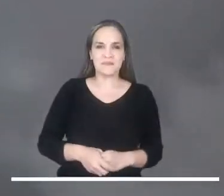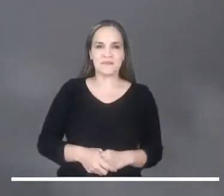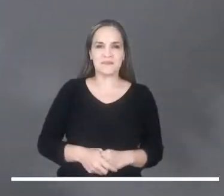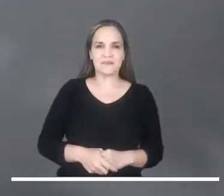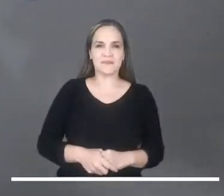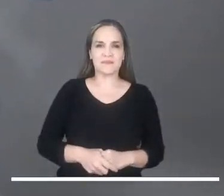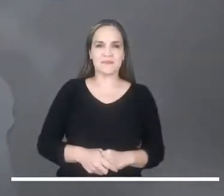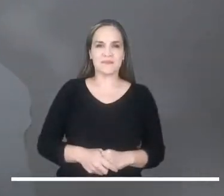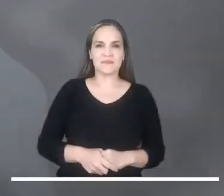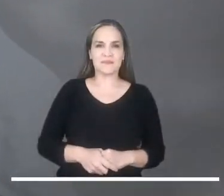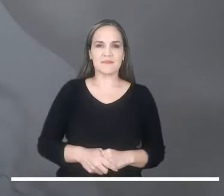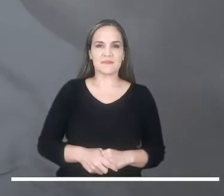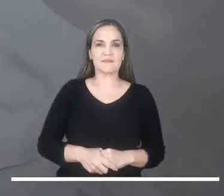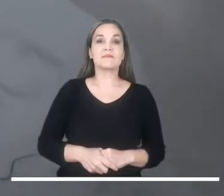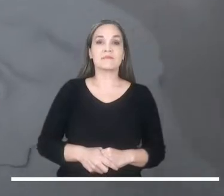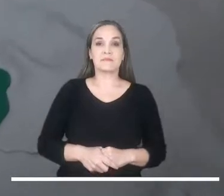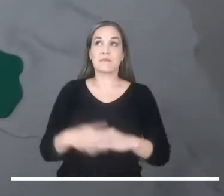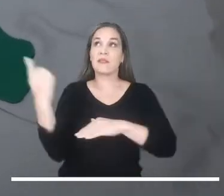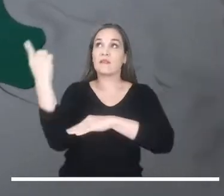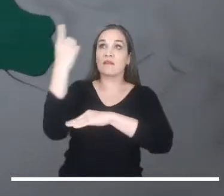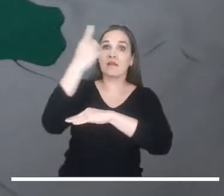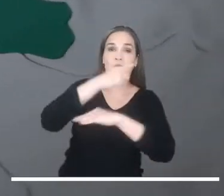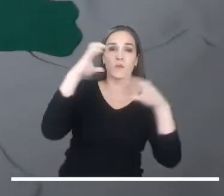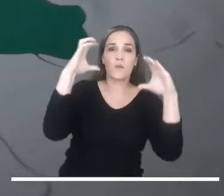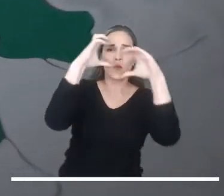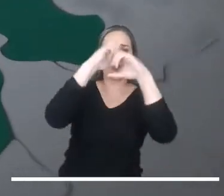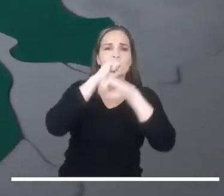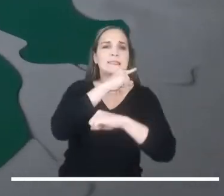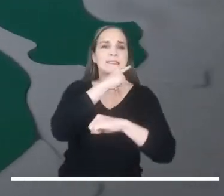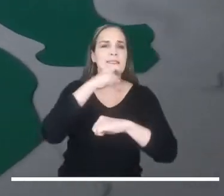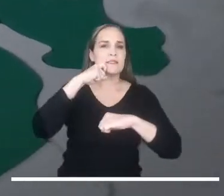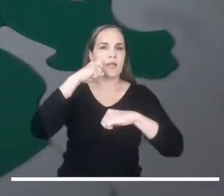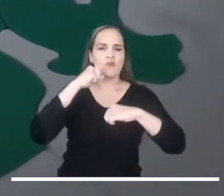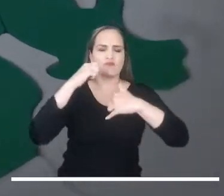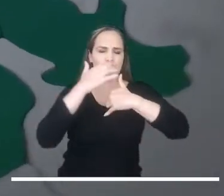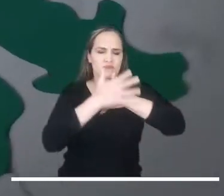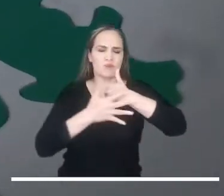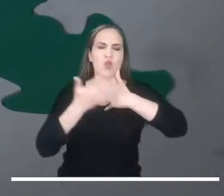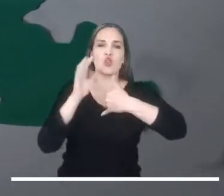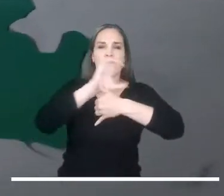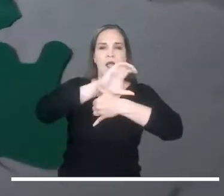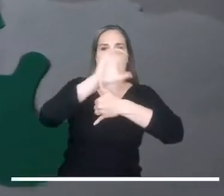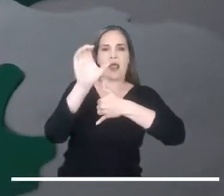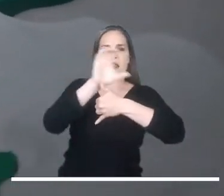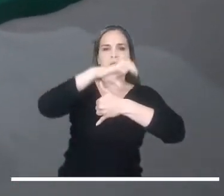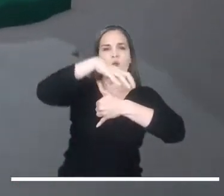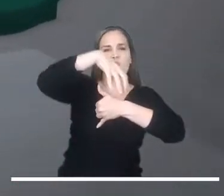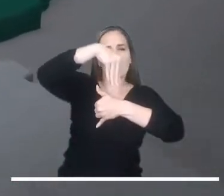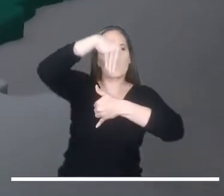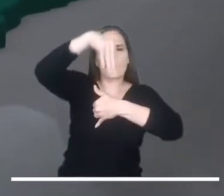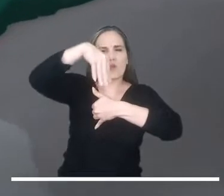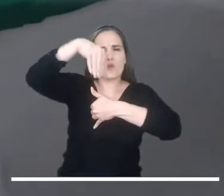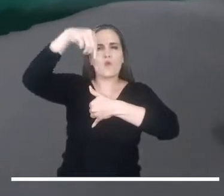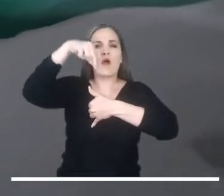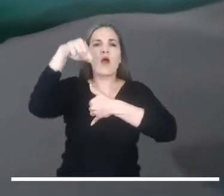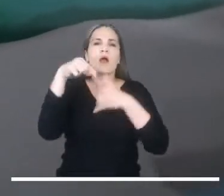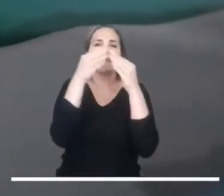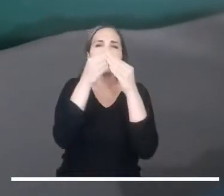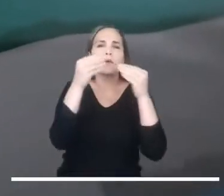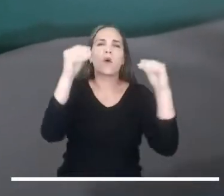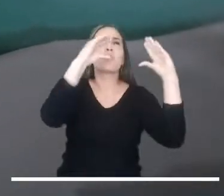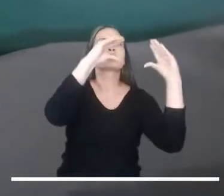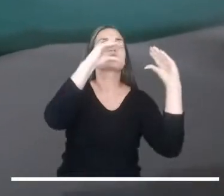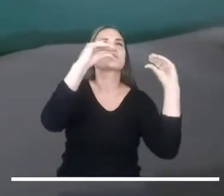Un final de jornada mayormente seca le espera a la región caribeña que promete un cielo entreligero y parcialmente nublado.